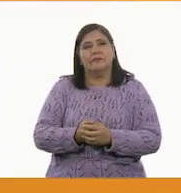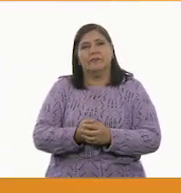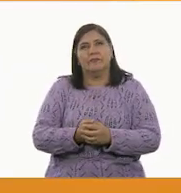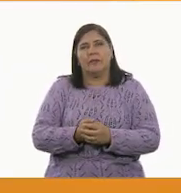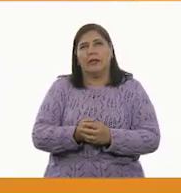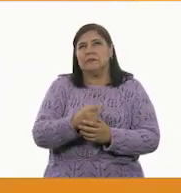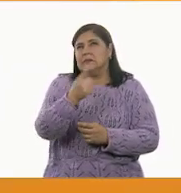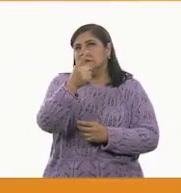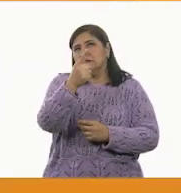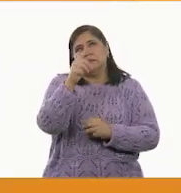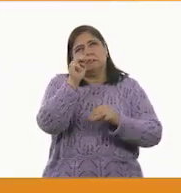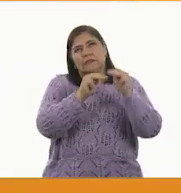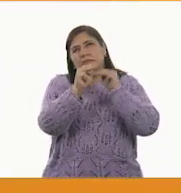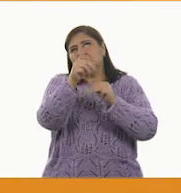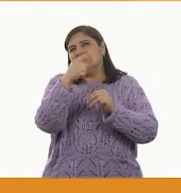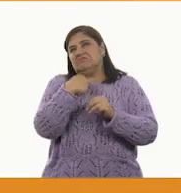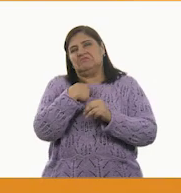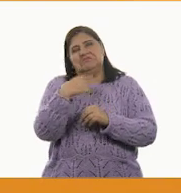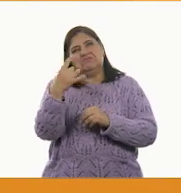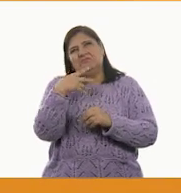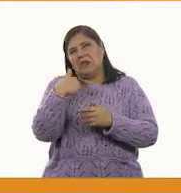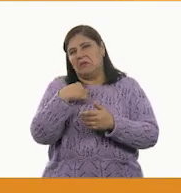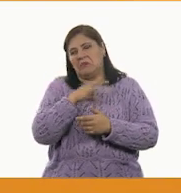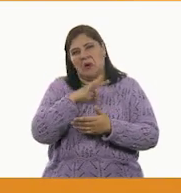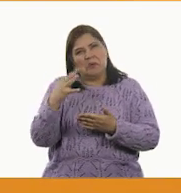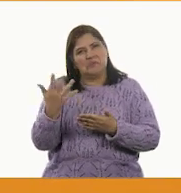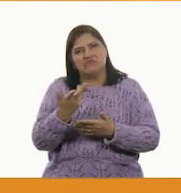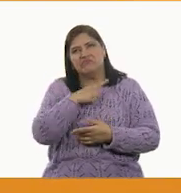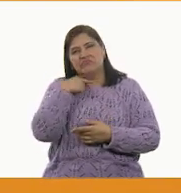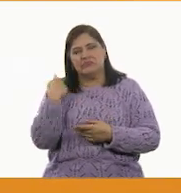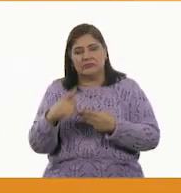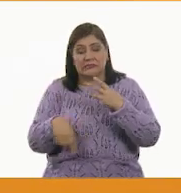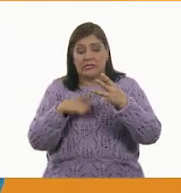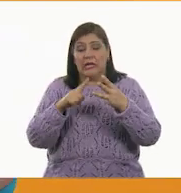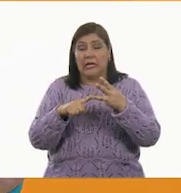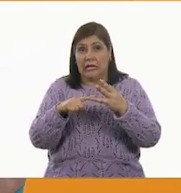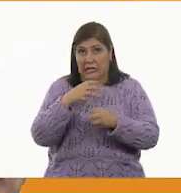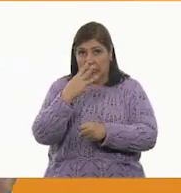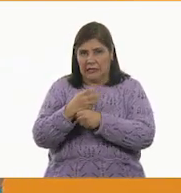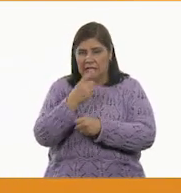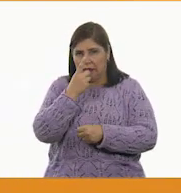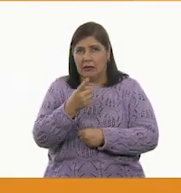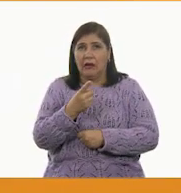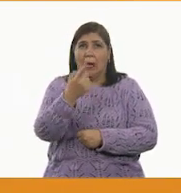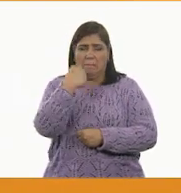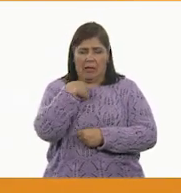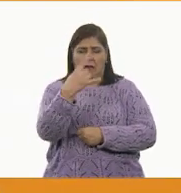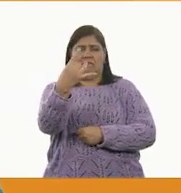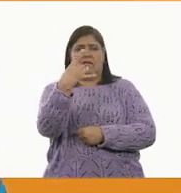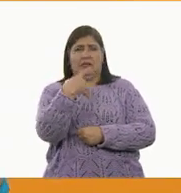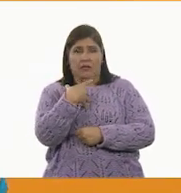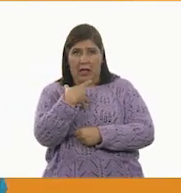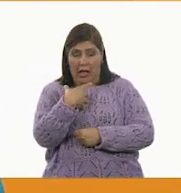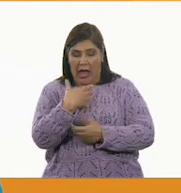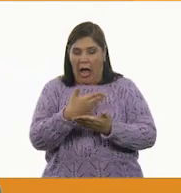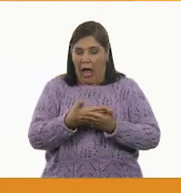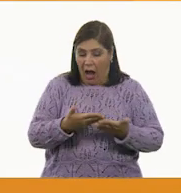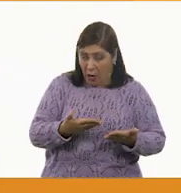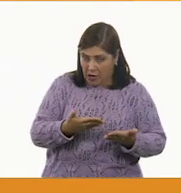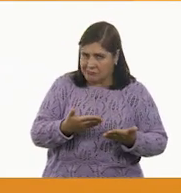has podido conmigo! Y el tercero dijo, ¡Montaña, me has vencido! Por ahora.